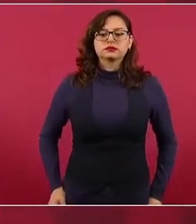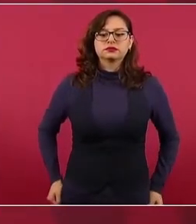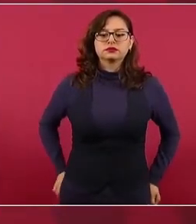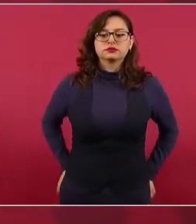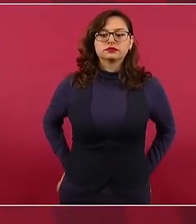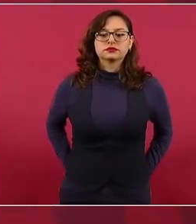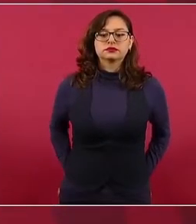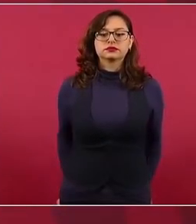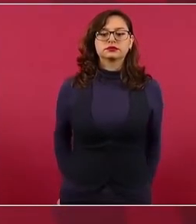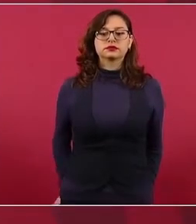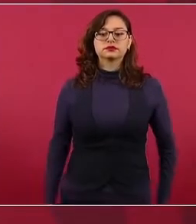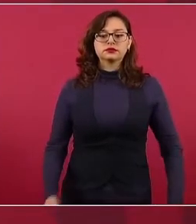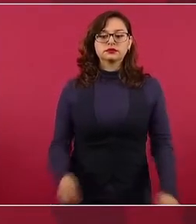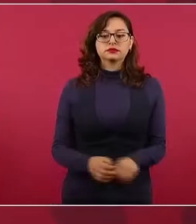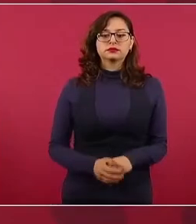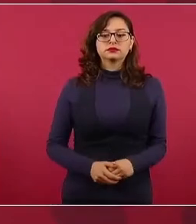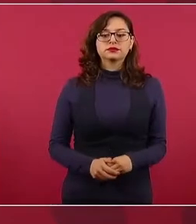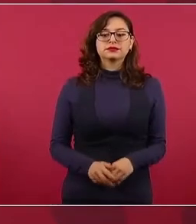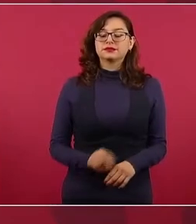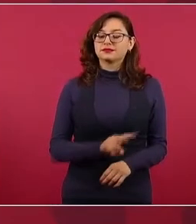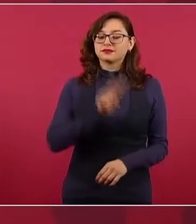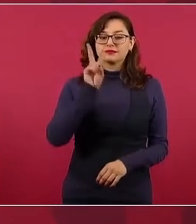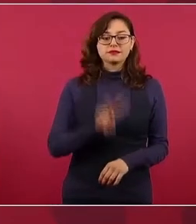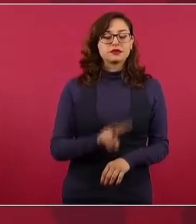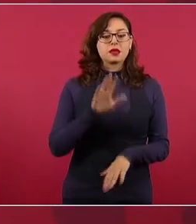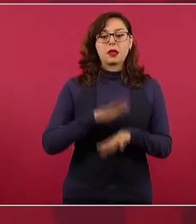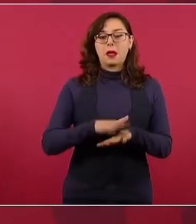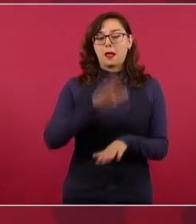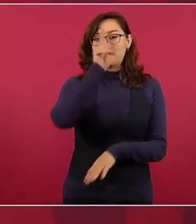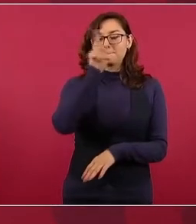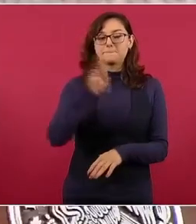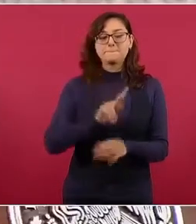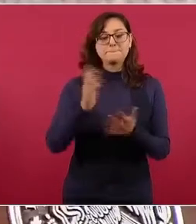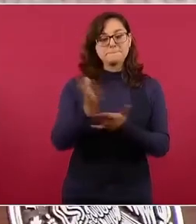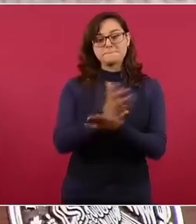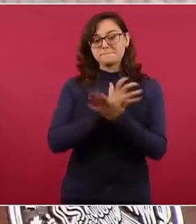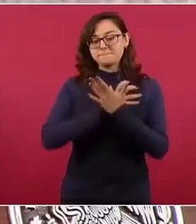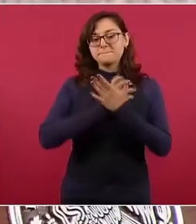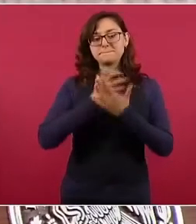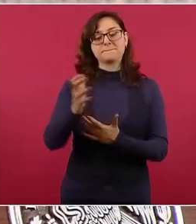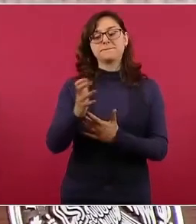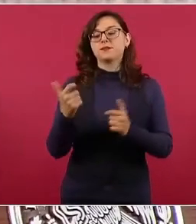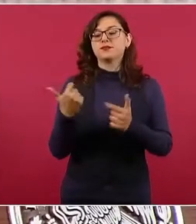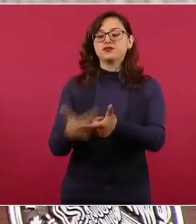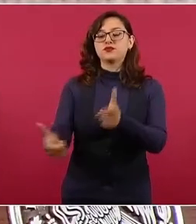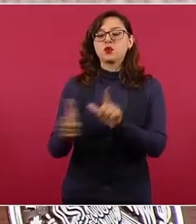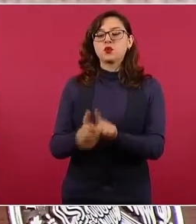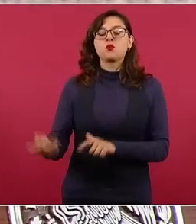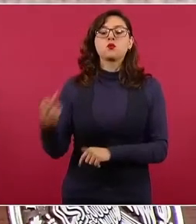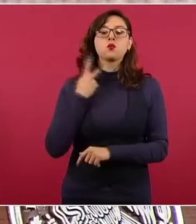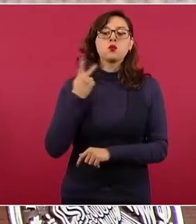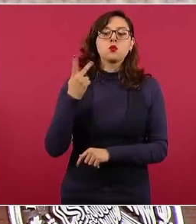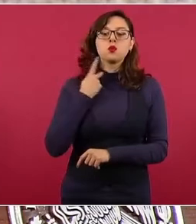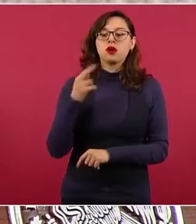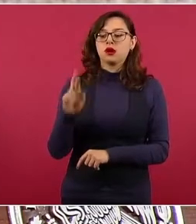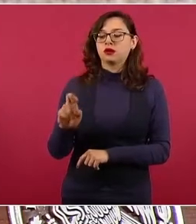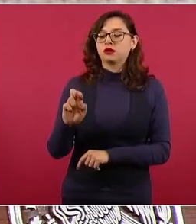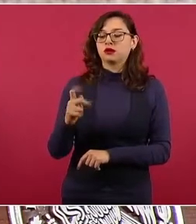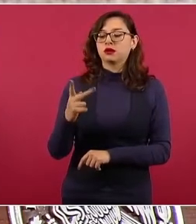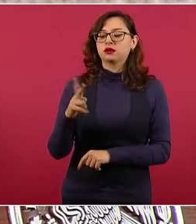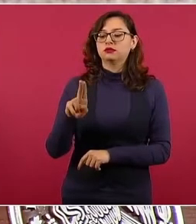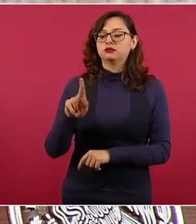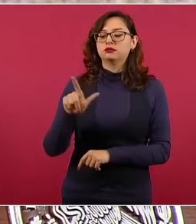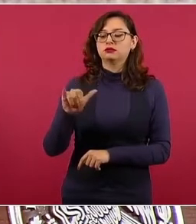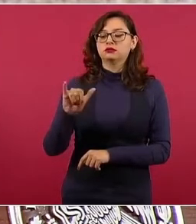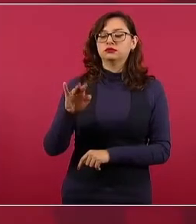extremistas los del Partido Republicano,